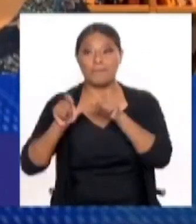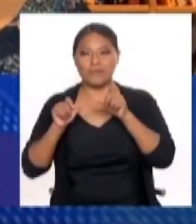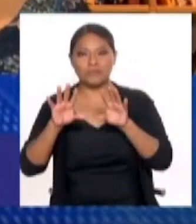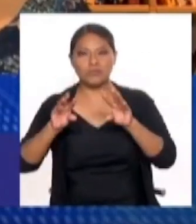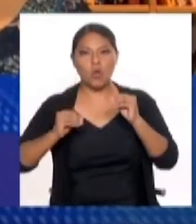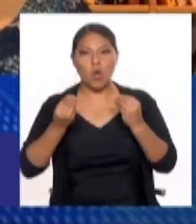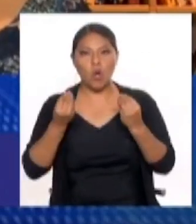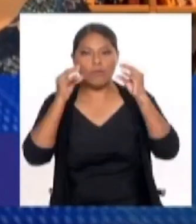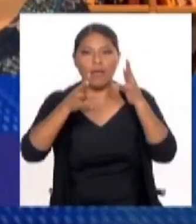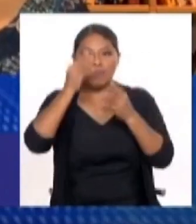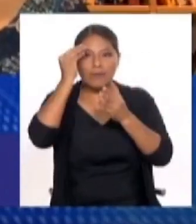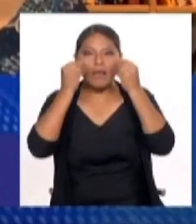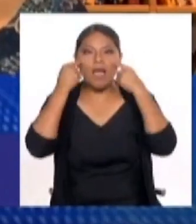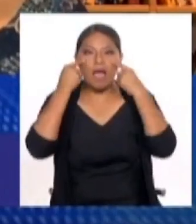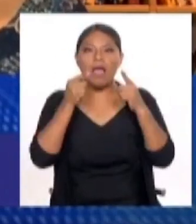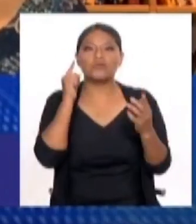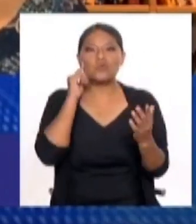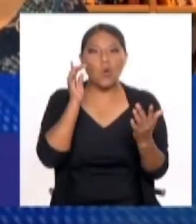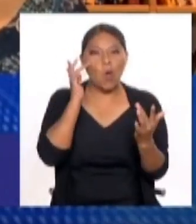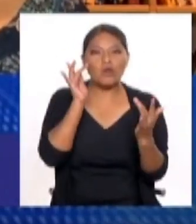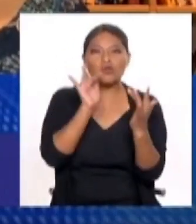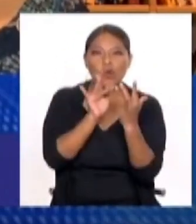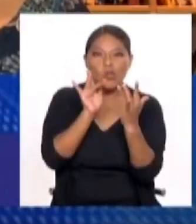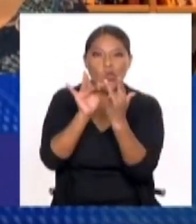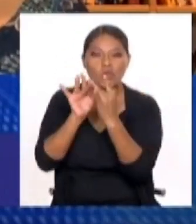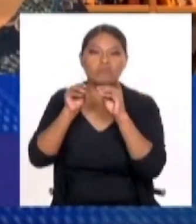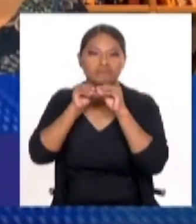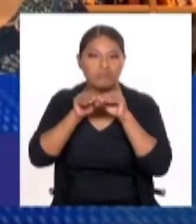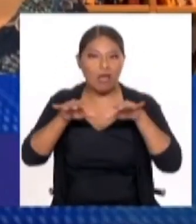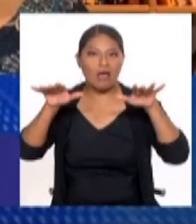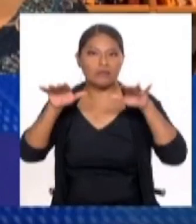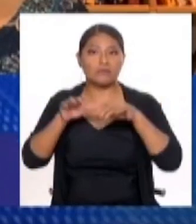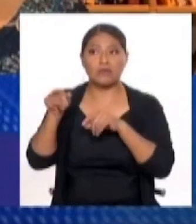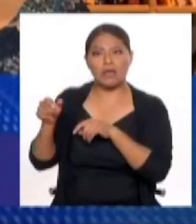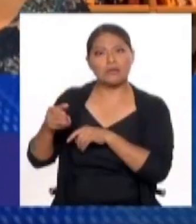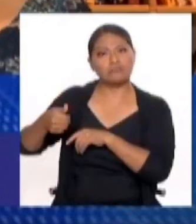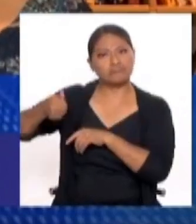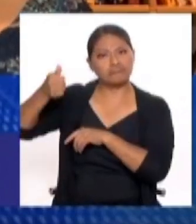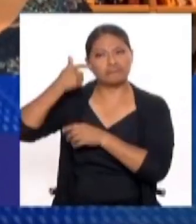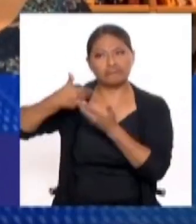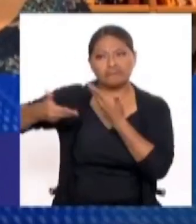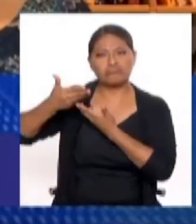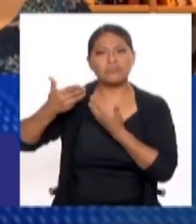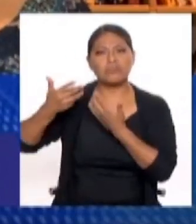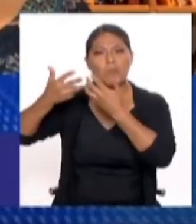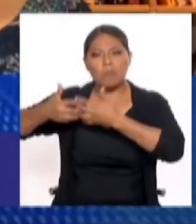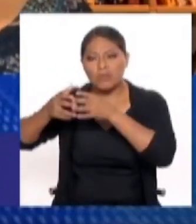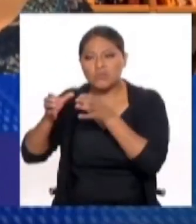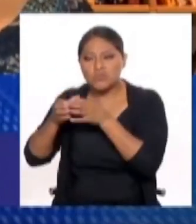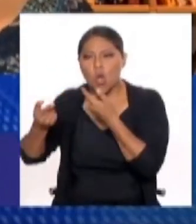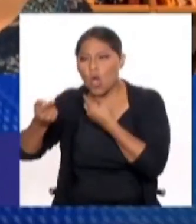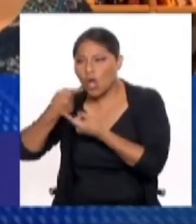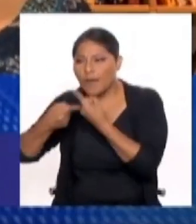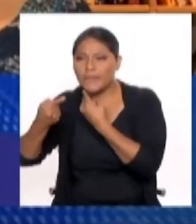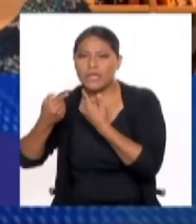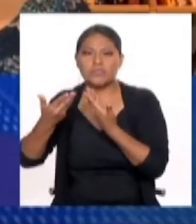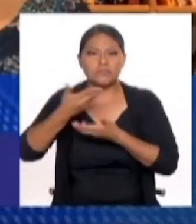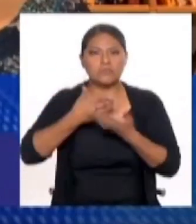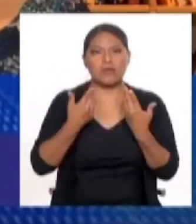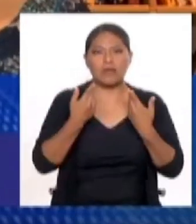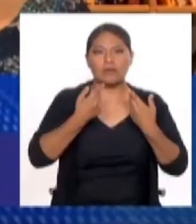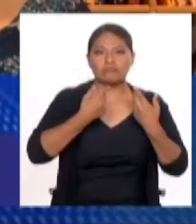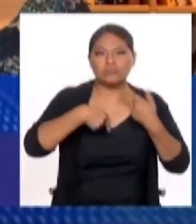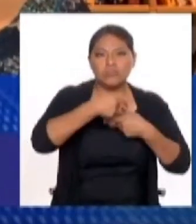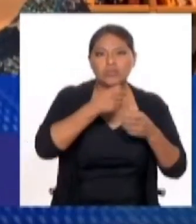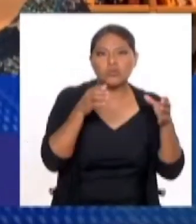y creando, digamos, y con posiciones que, por ejemplo, dialogan mucho con pequeños empresarios, pequeños comerciantes,